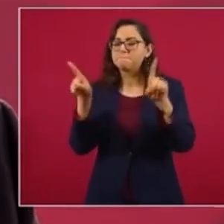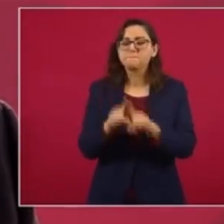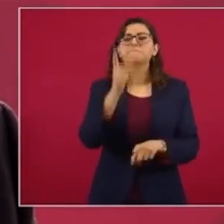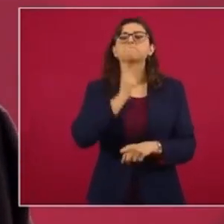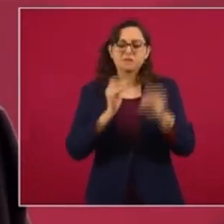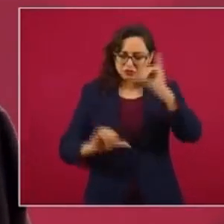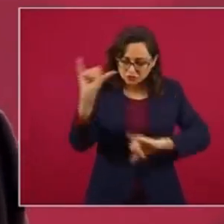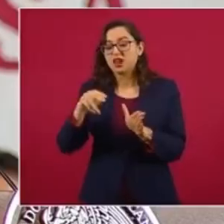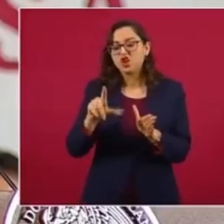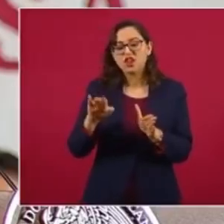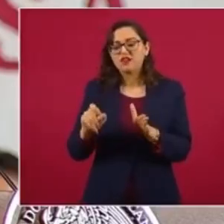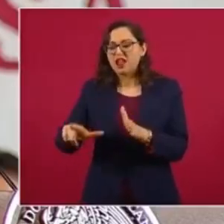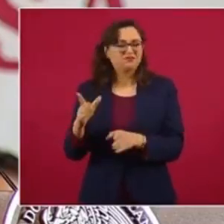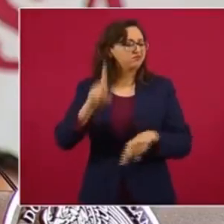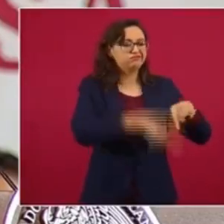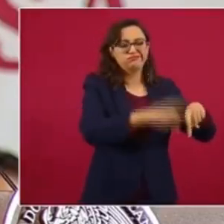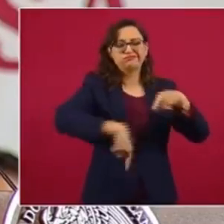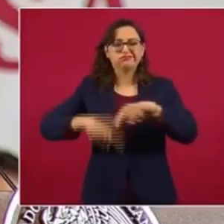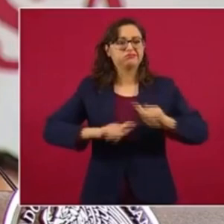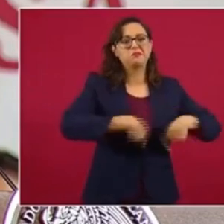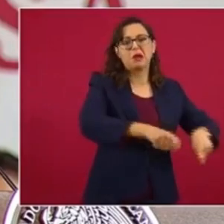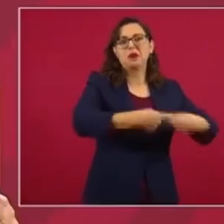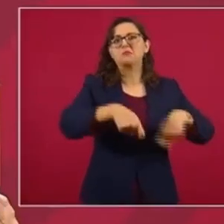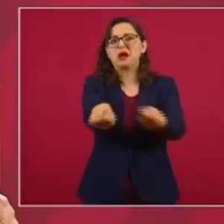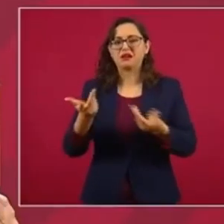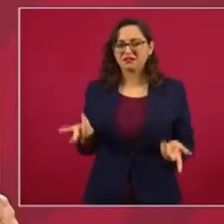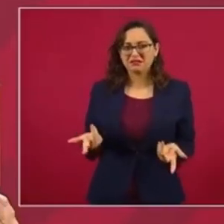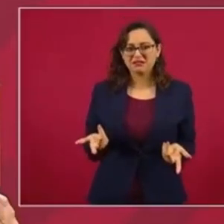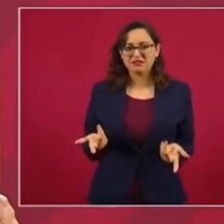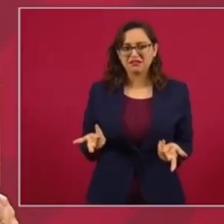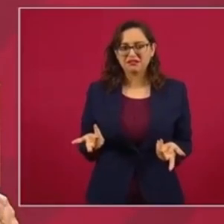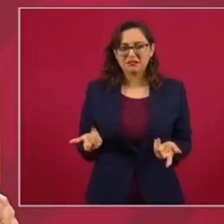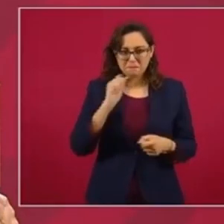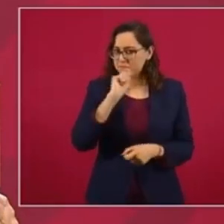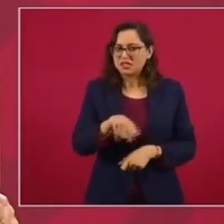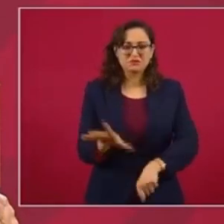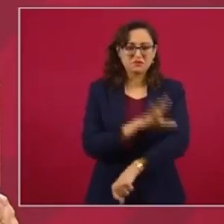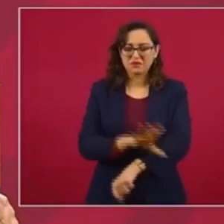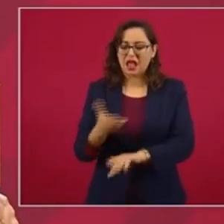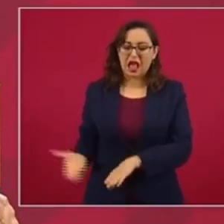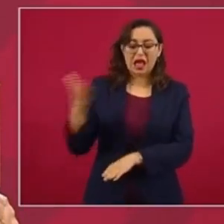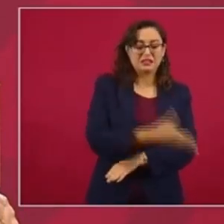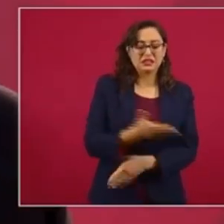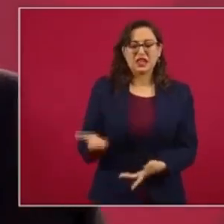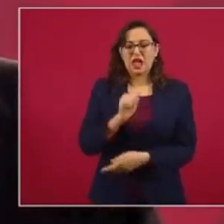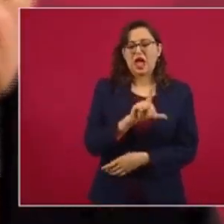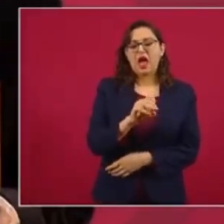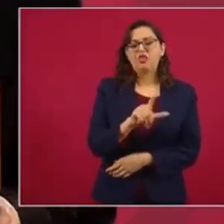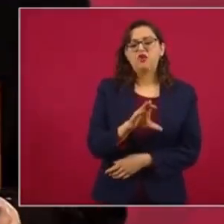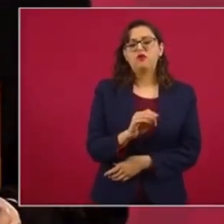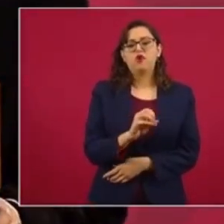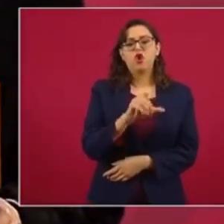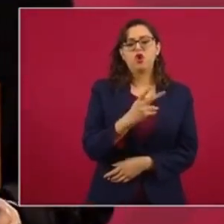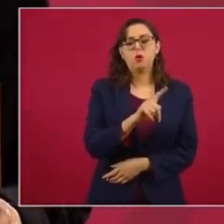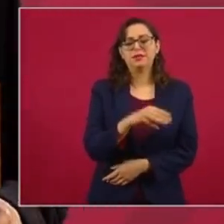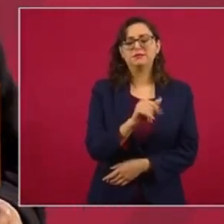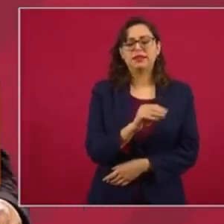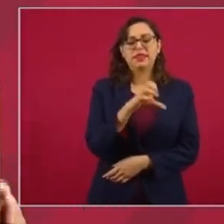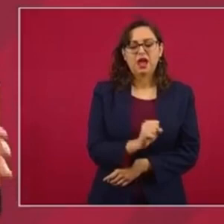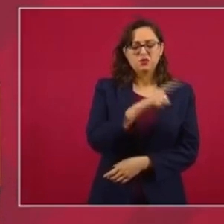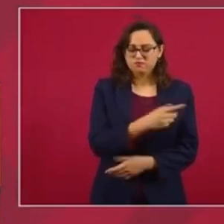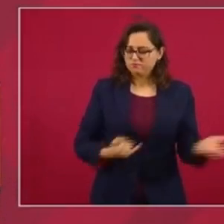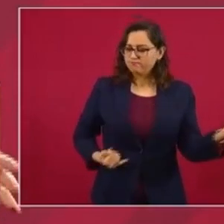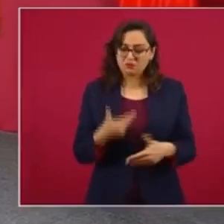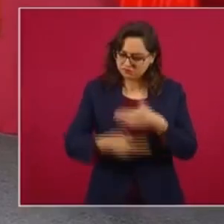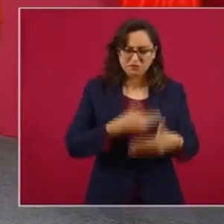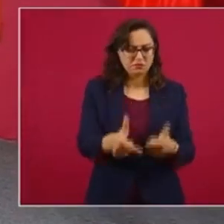fue ejemplar en su momento. En el caso de la industria eléctrica, el presidente Adolfo López Mateos tomó la decisión de